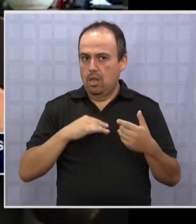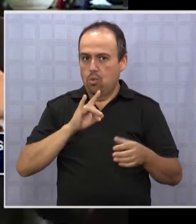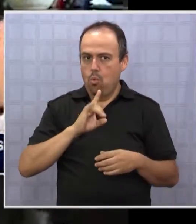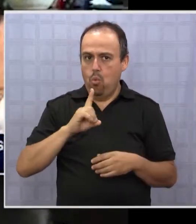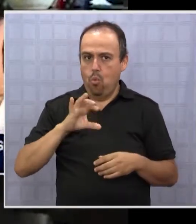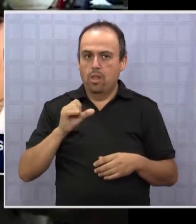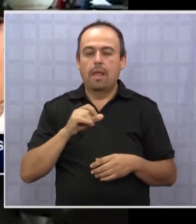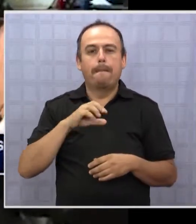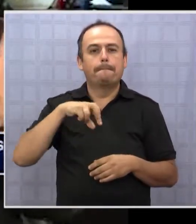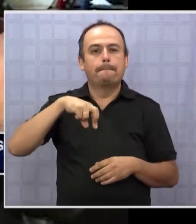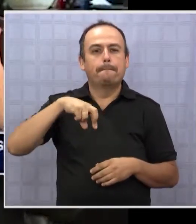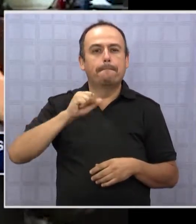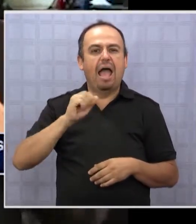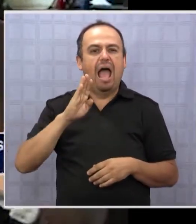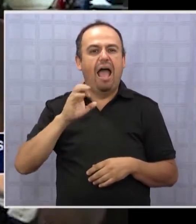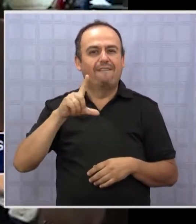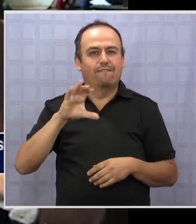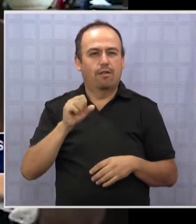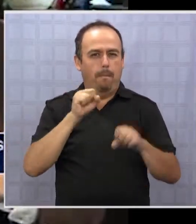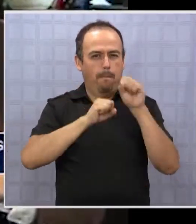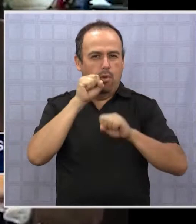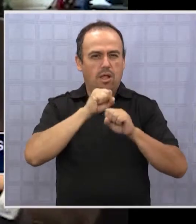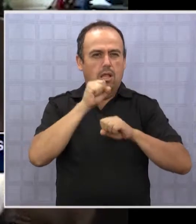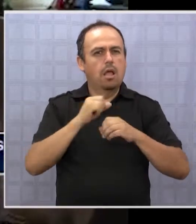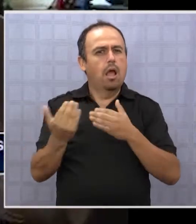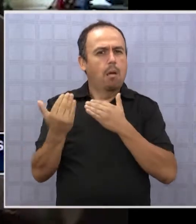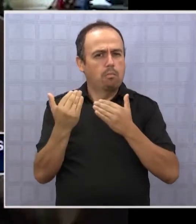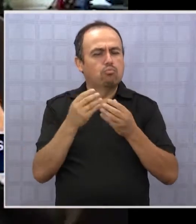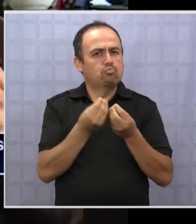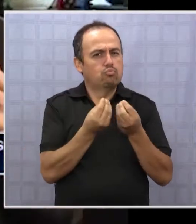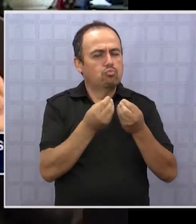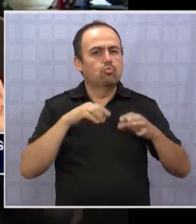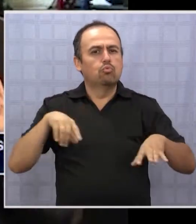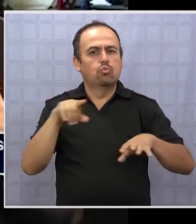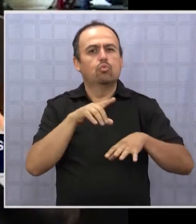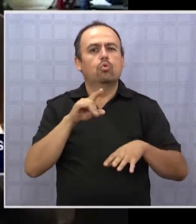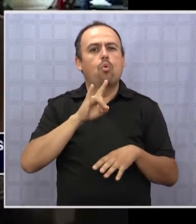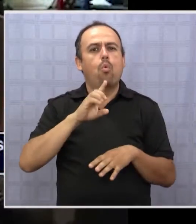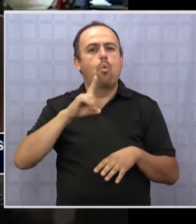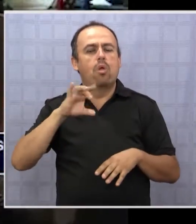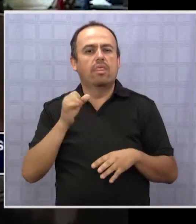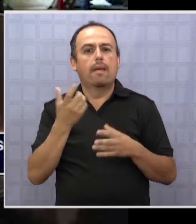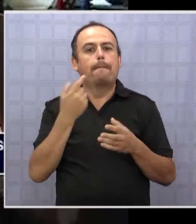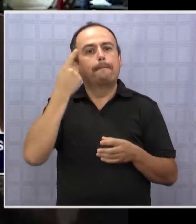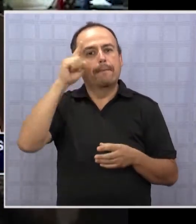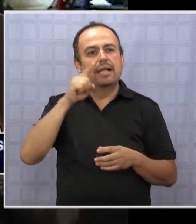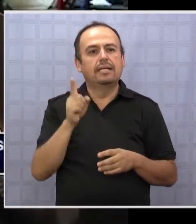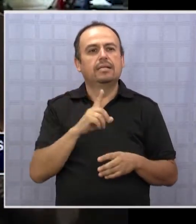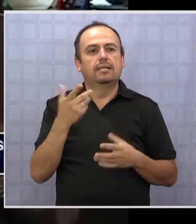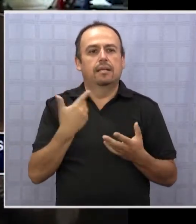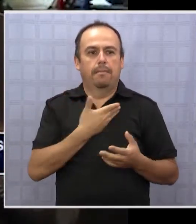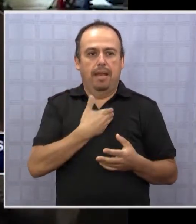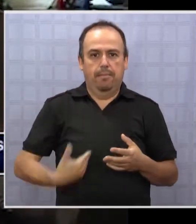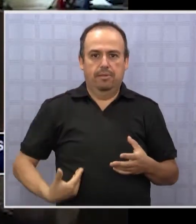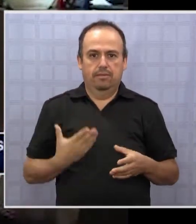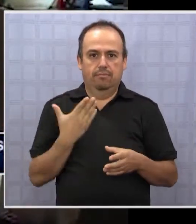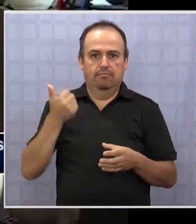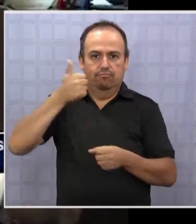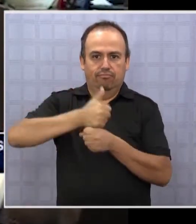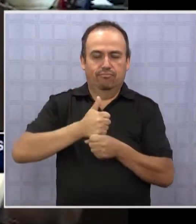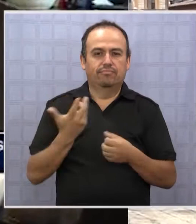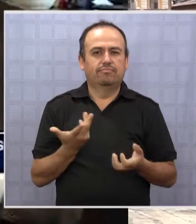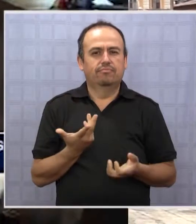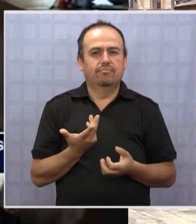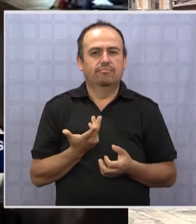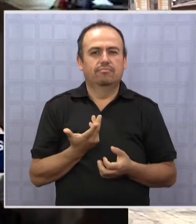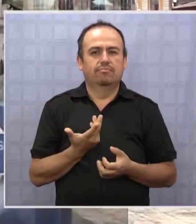natural de la UDI era Pablo Longueira, político que aún recibe el apoyo de parte de la militancia criminalista para hacer la carta presidencial.